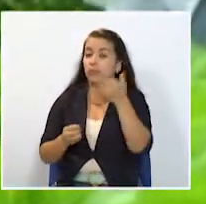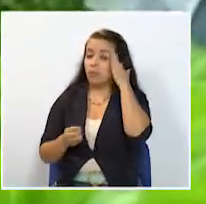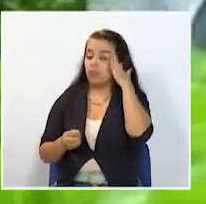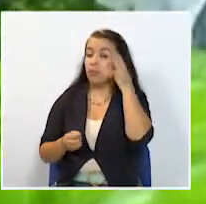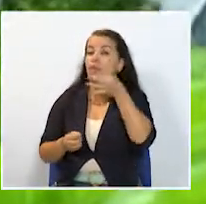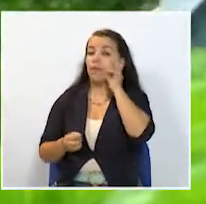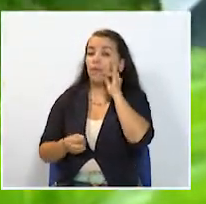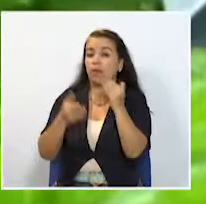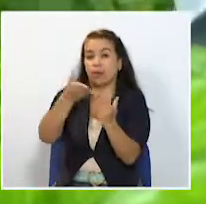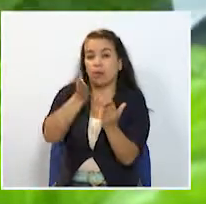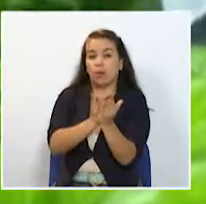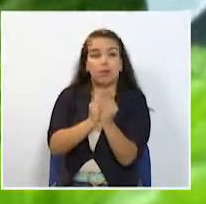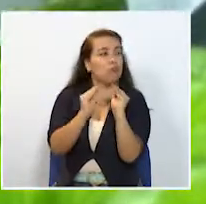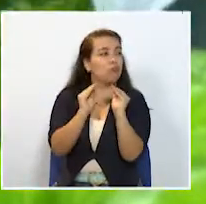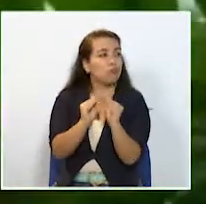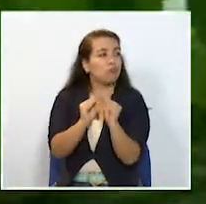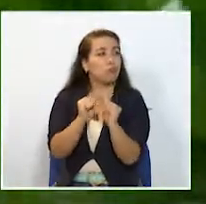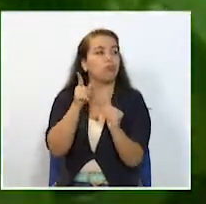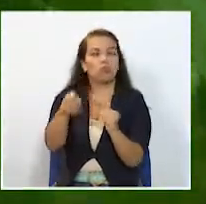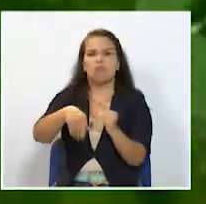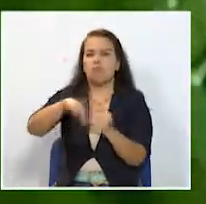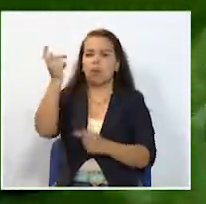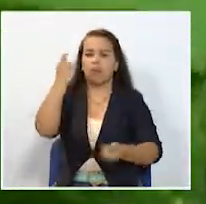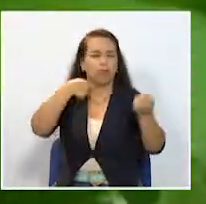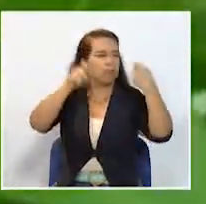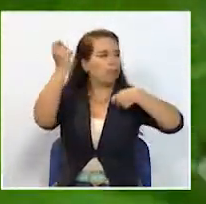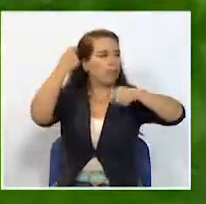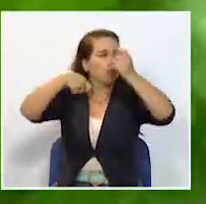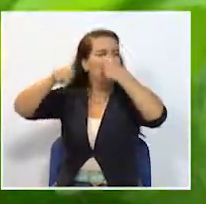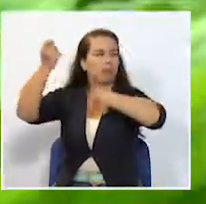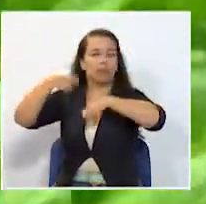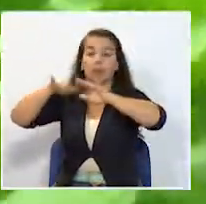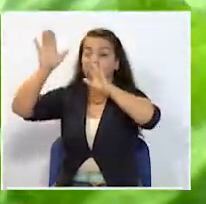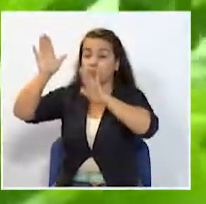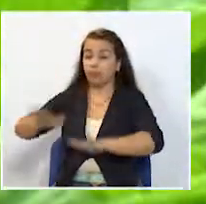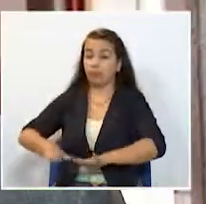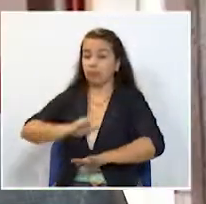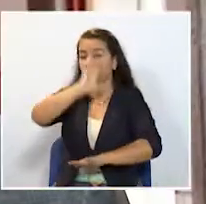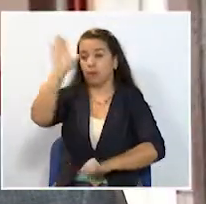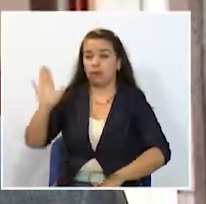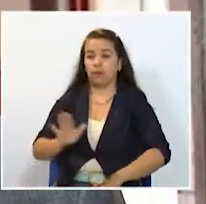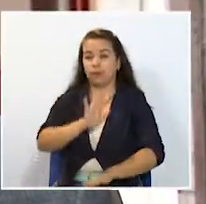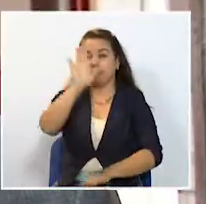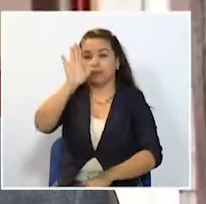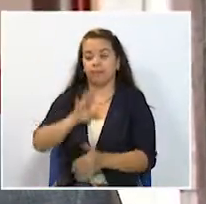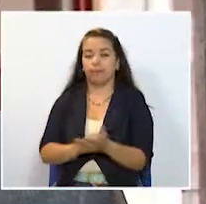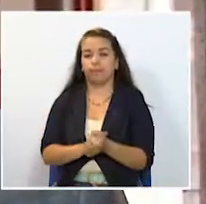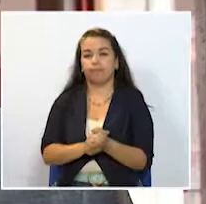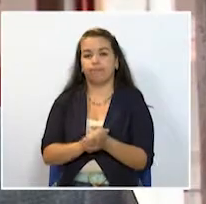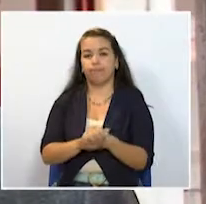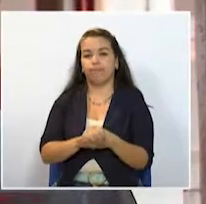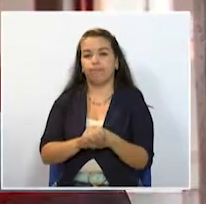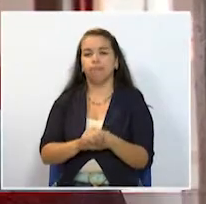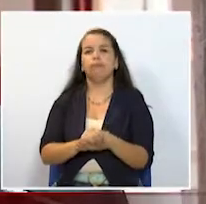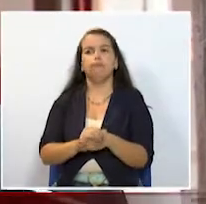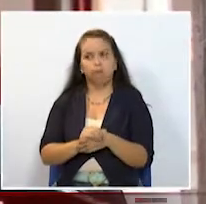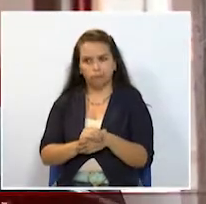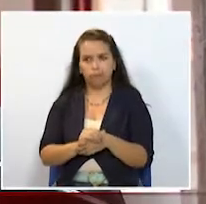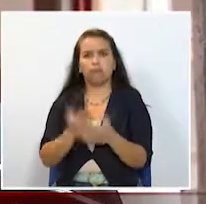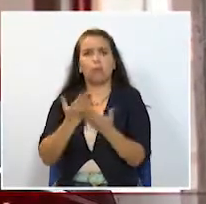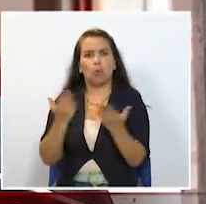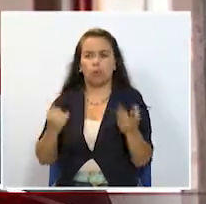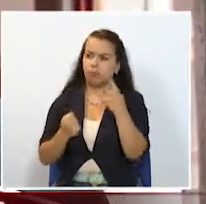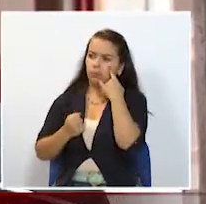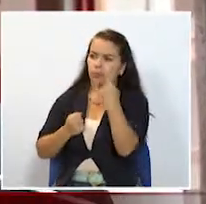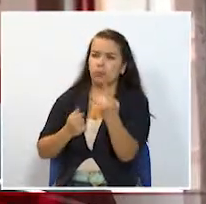aguacate haz se ha convertido en uno de los productos más representativos de la región Unos puntos de encuentro bastante interesantes el tema